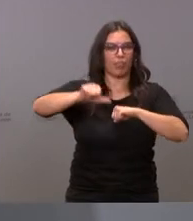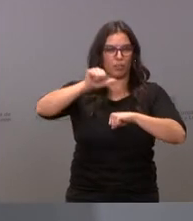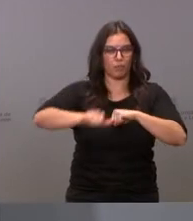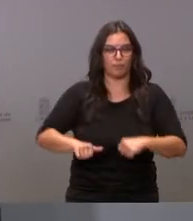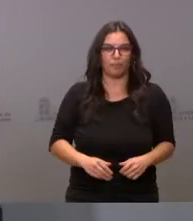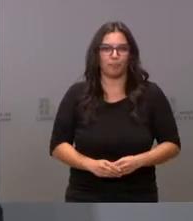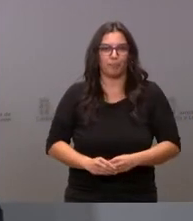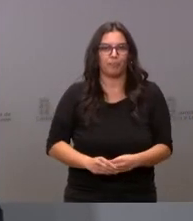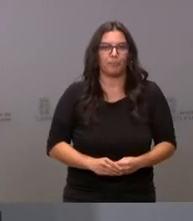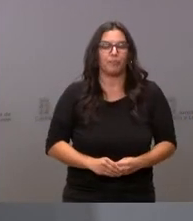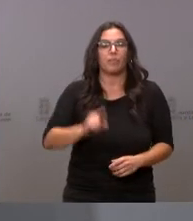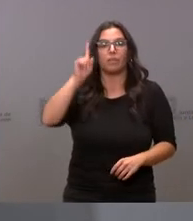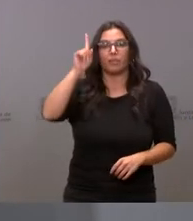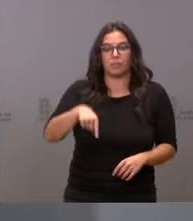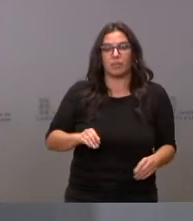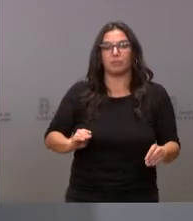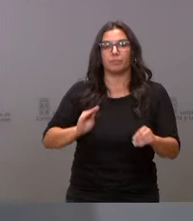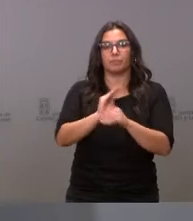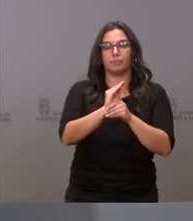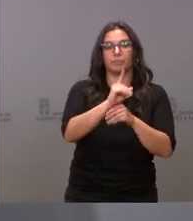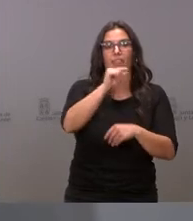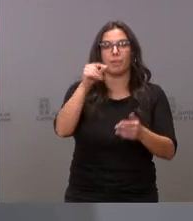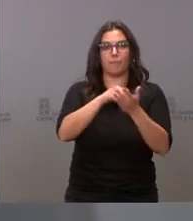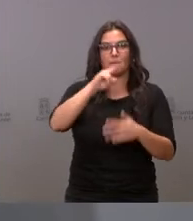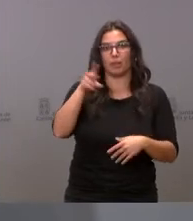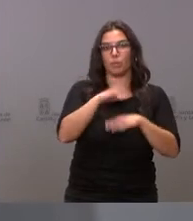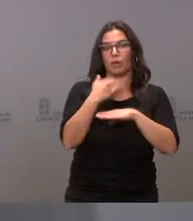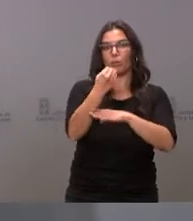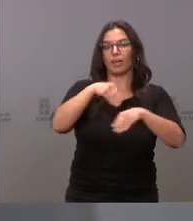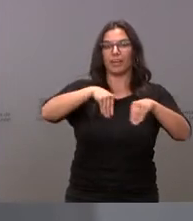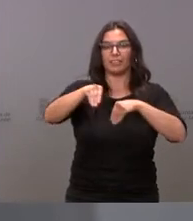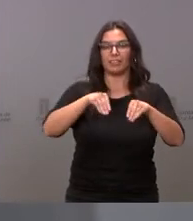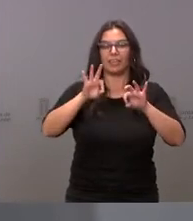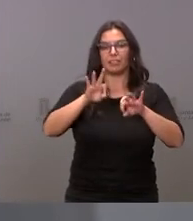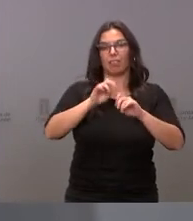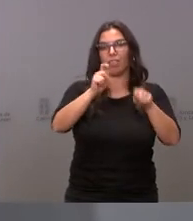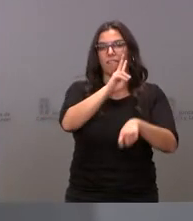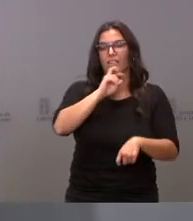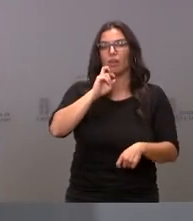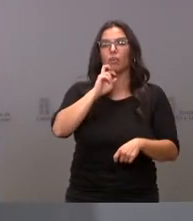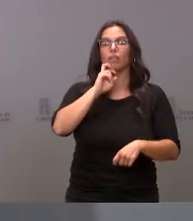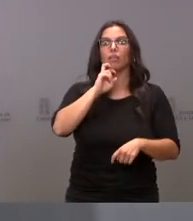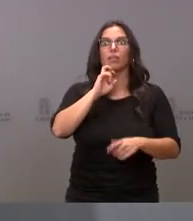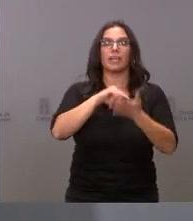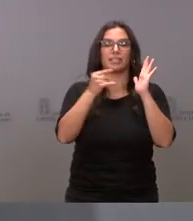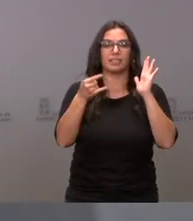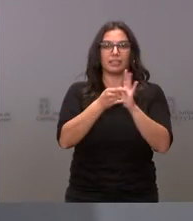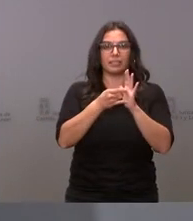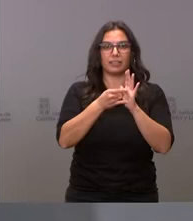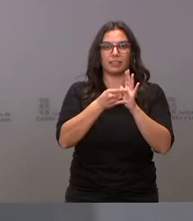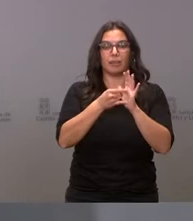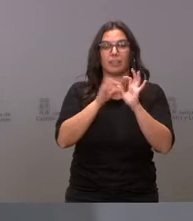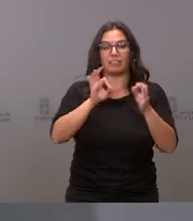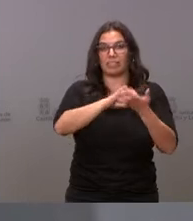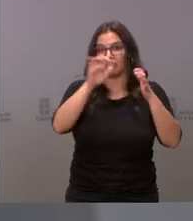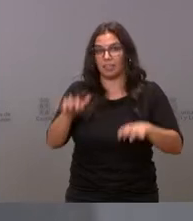Se destinan también 100 mil euros para apoyar la estrategia de puesta en valor del ecosistema de automoción de Castilla y